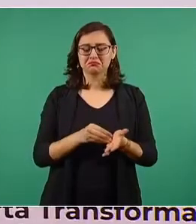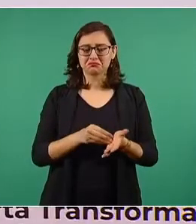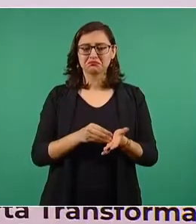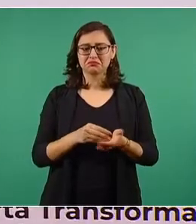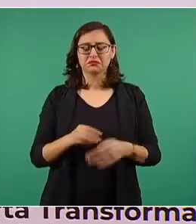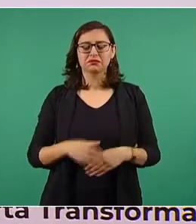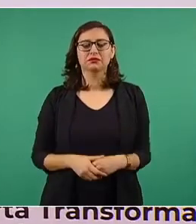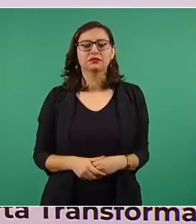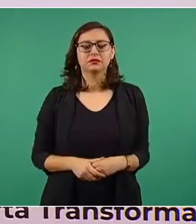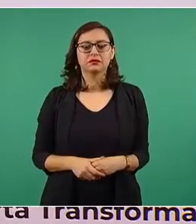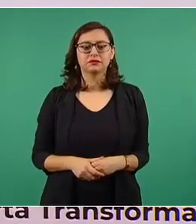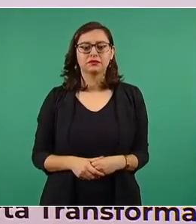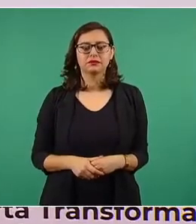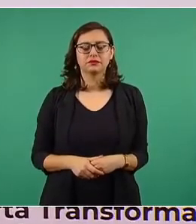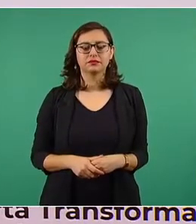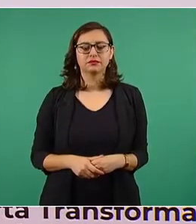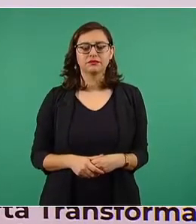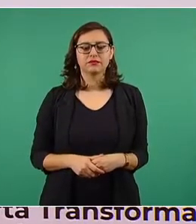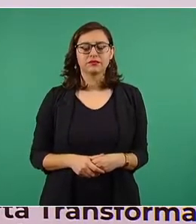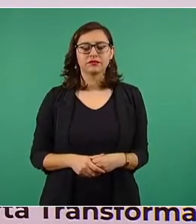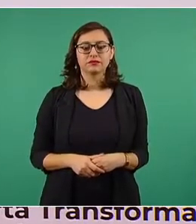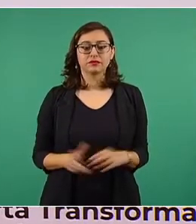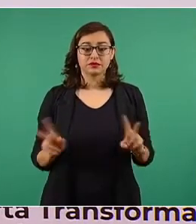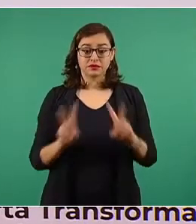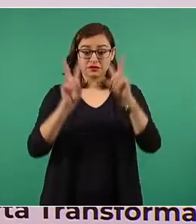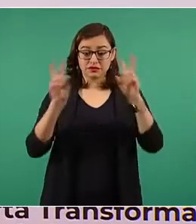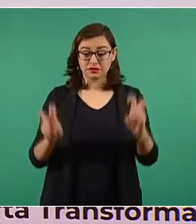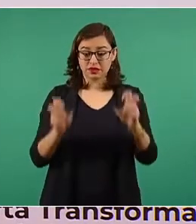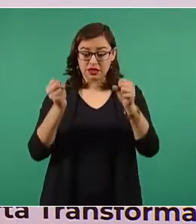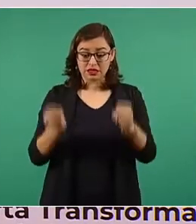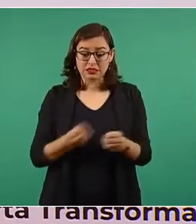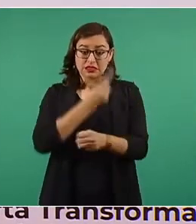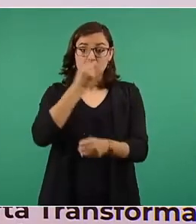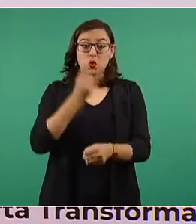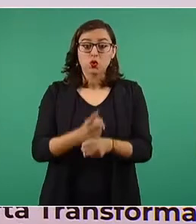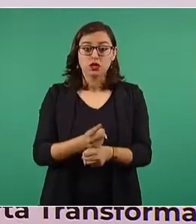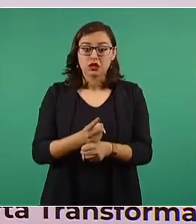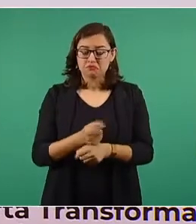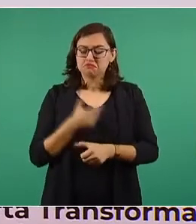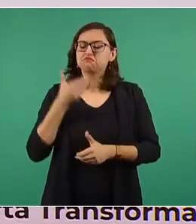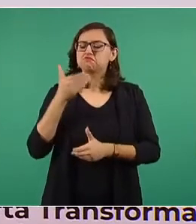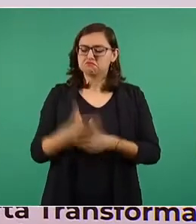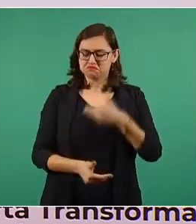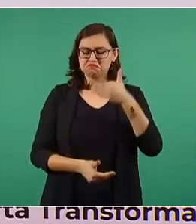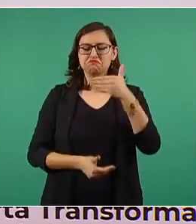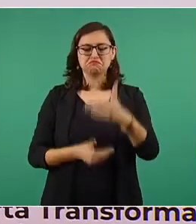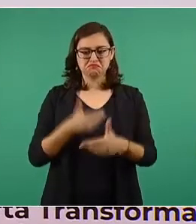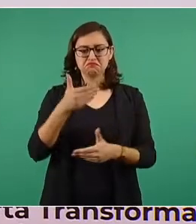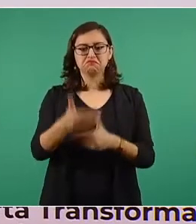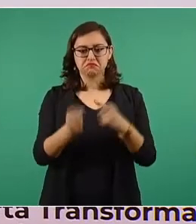En materia de seguridad pública también hemos avanzado,